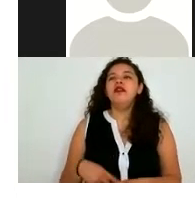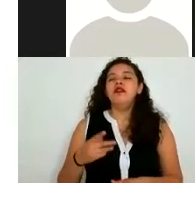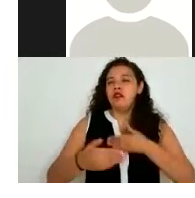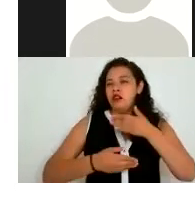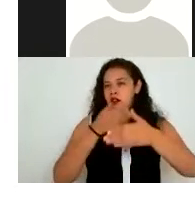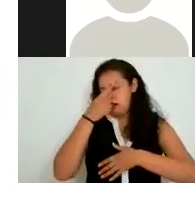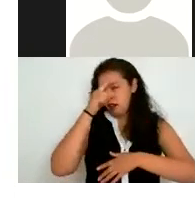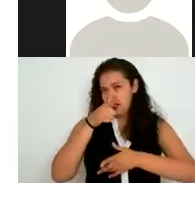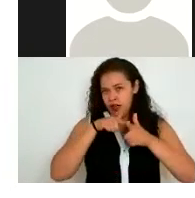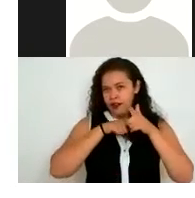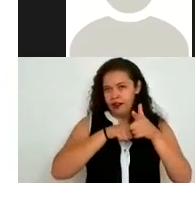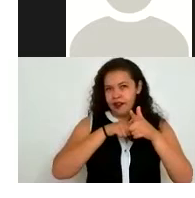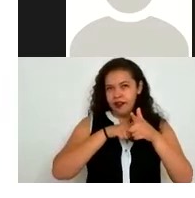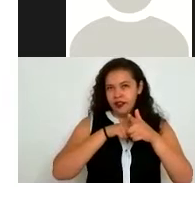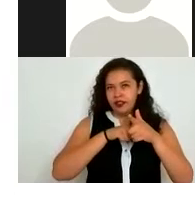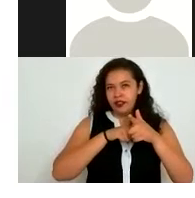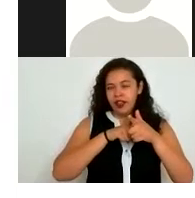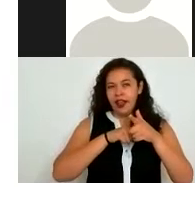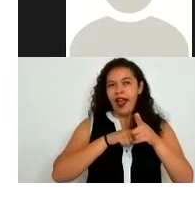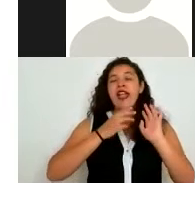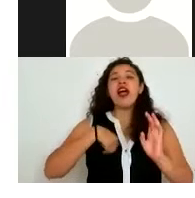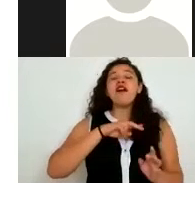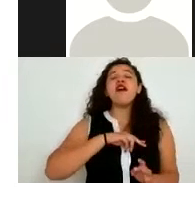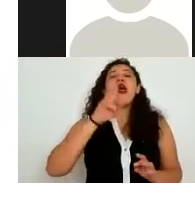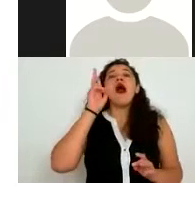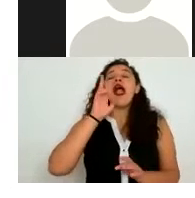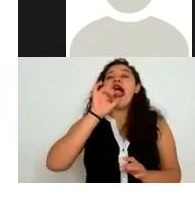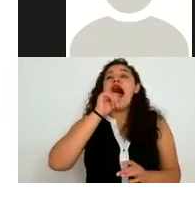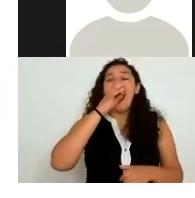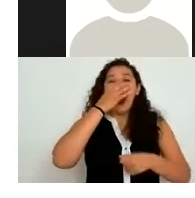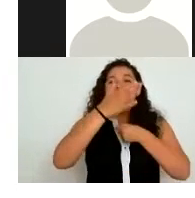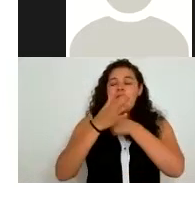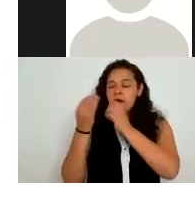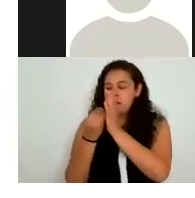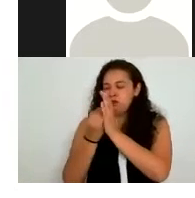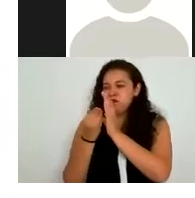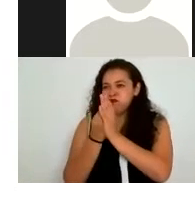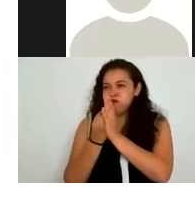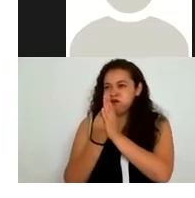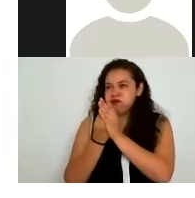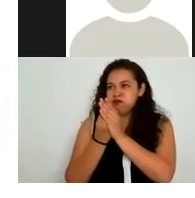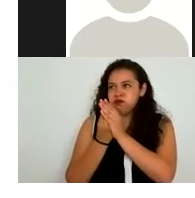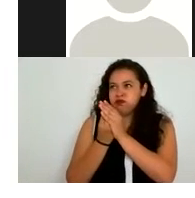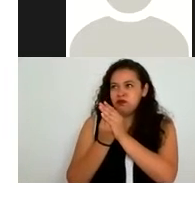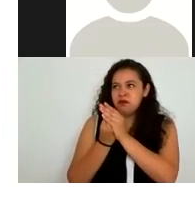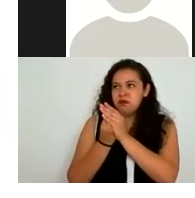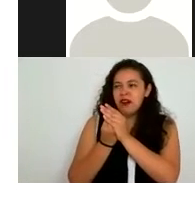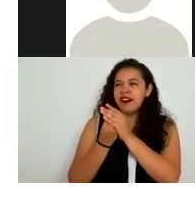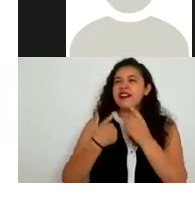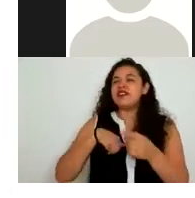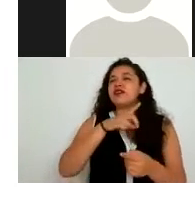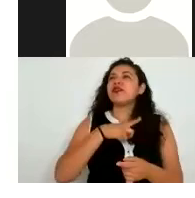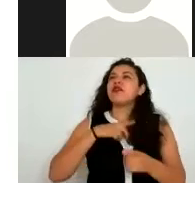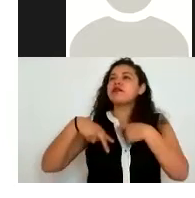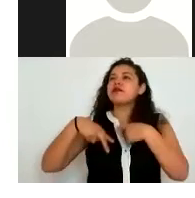no se activan hasta que no visualizaste el aviso de privacidad o las políticas de privacidad en ciertas empresas es por